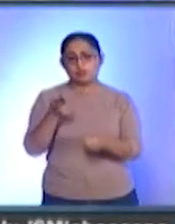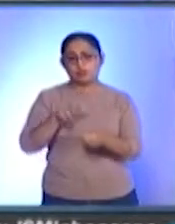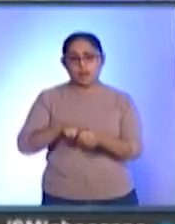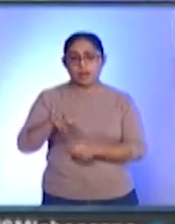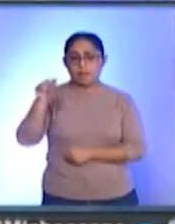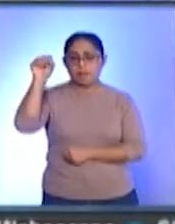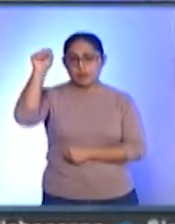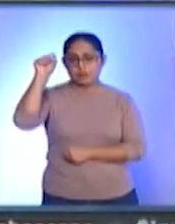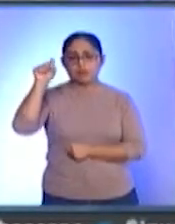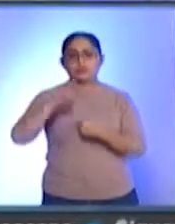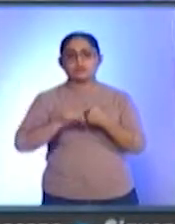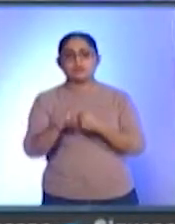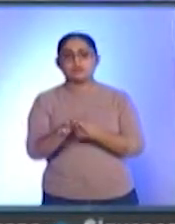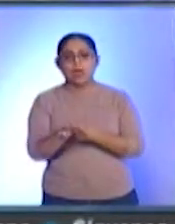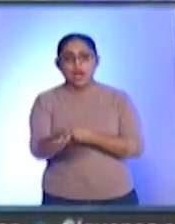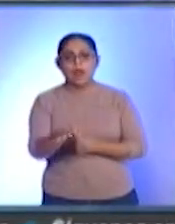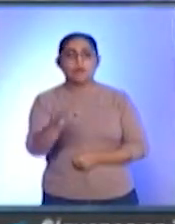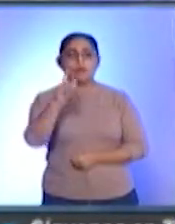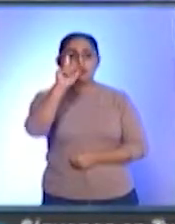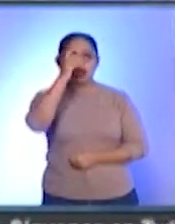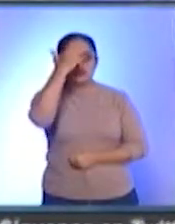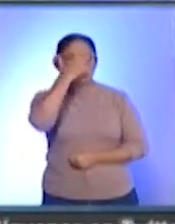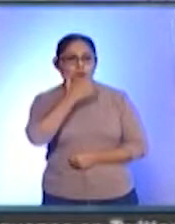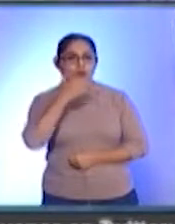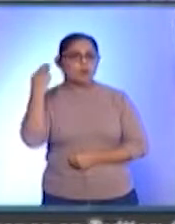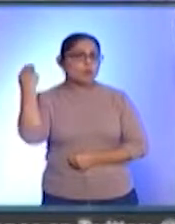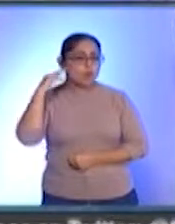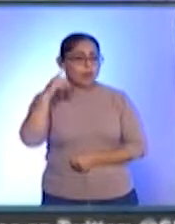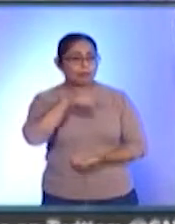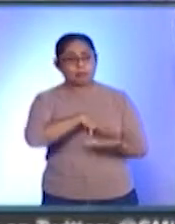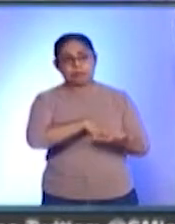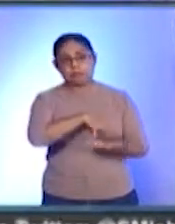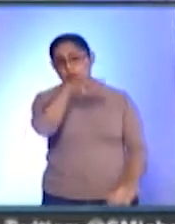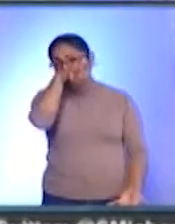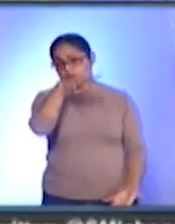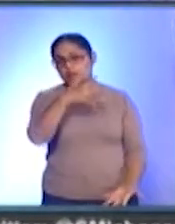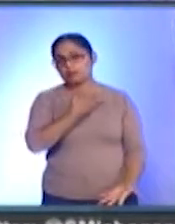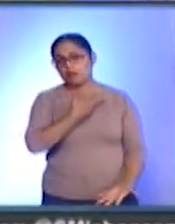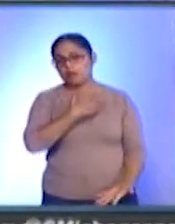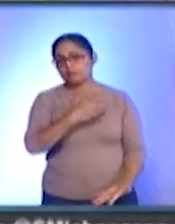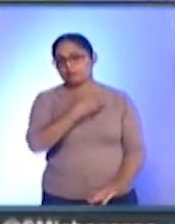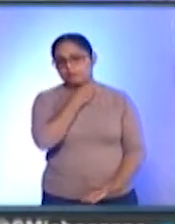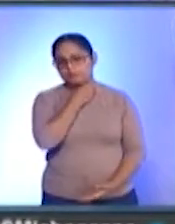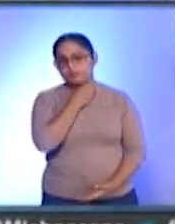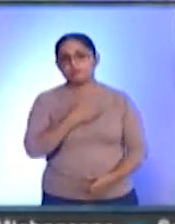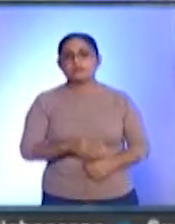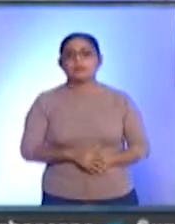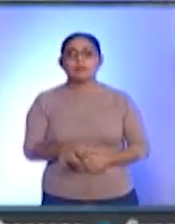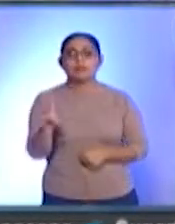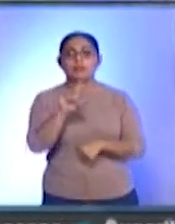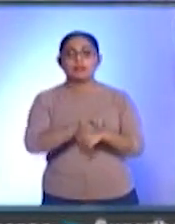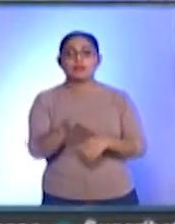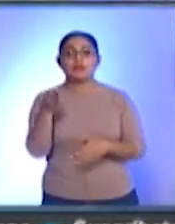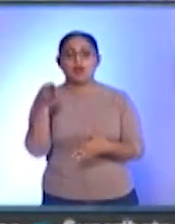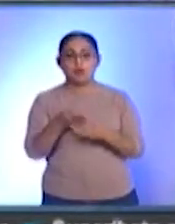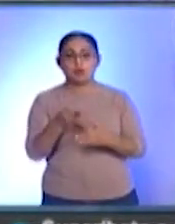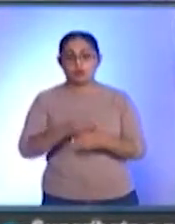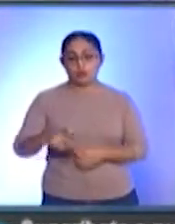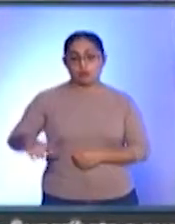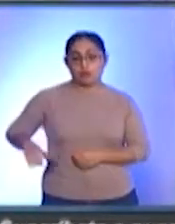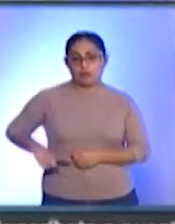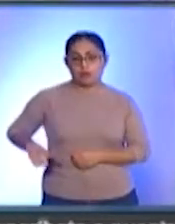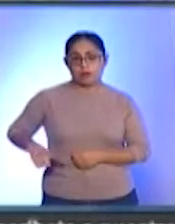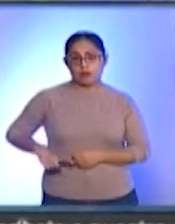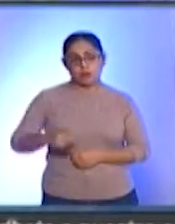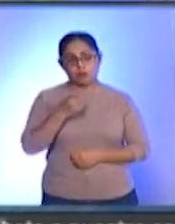de Pátzcuaro, Zacápulas, Arocárdenas, Morelia los que registran mayor ocupación. El día de hoy, hablando del gobernador del Estado